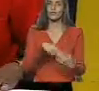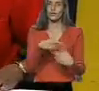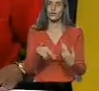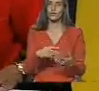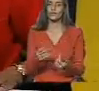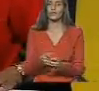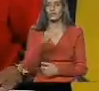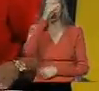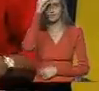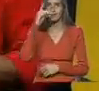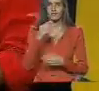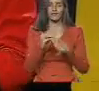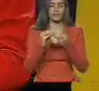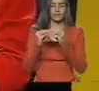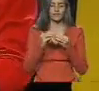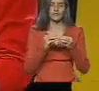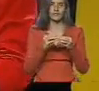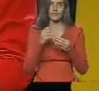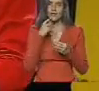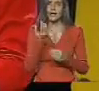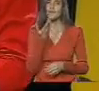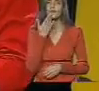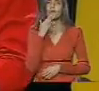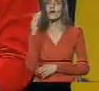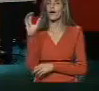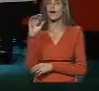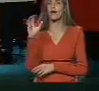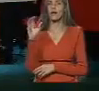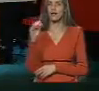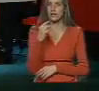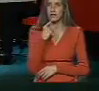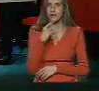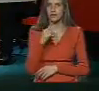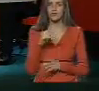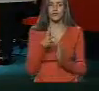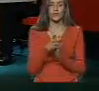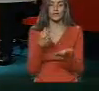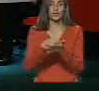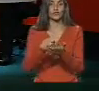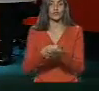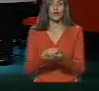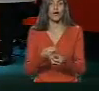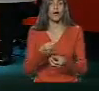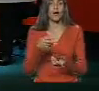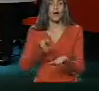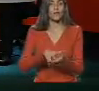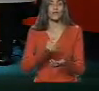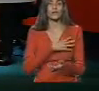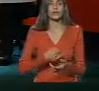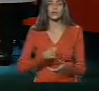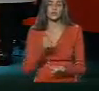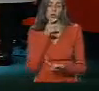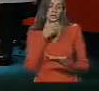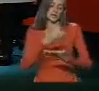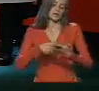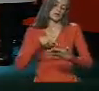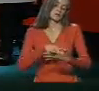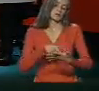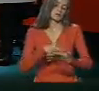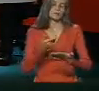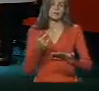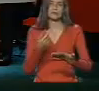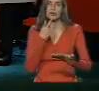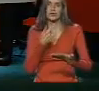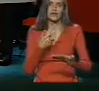lo inauguró. Y en el caso de Caracas, bueno, la gran inversión que el presidente aprobó, no la tengo aquí a la mano, pero fue el